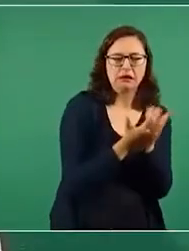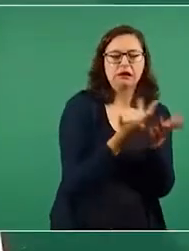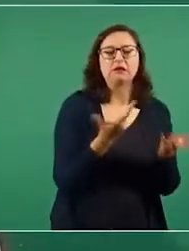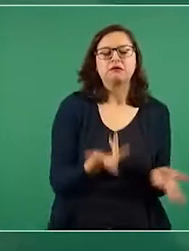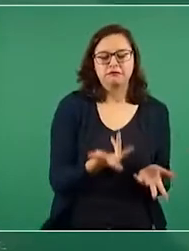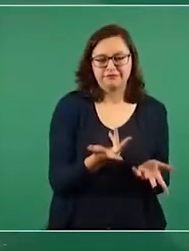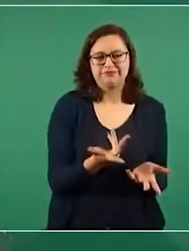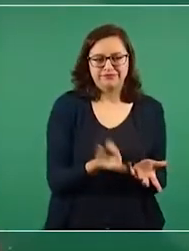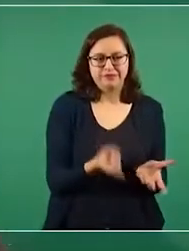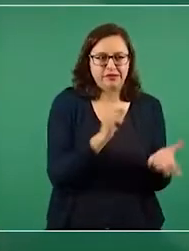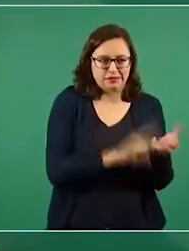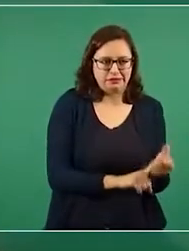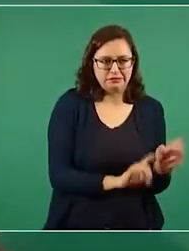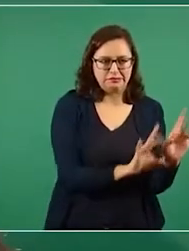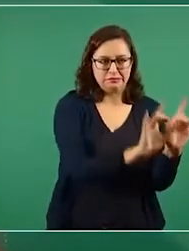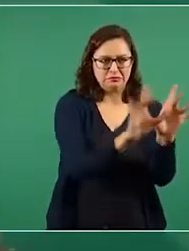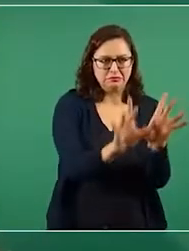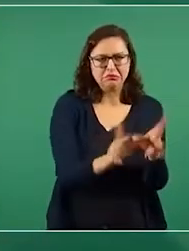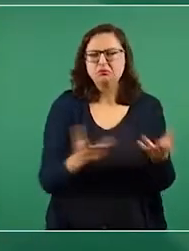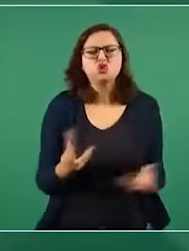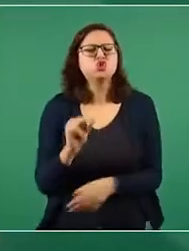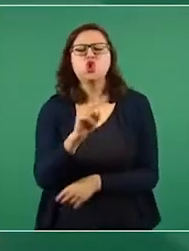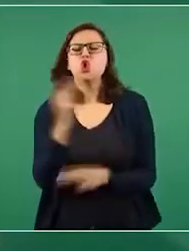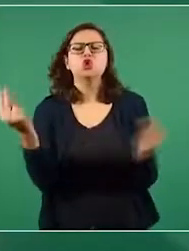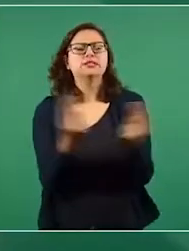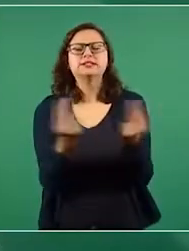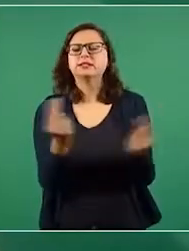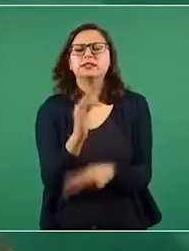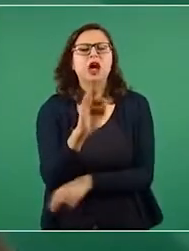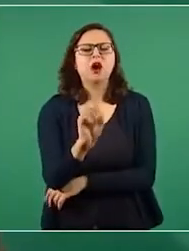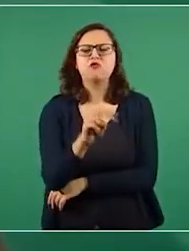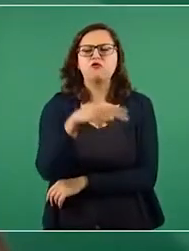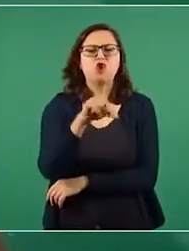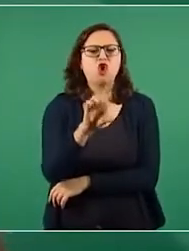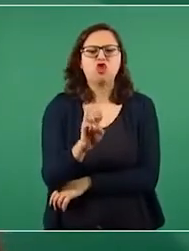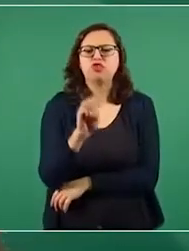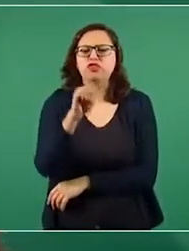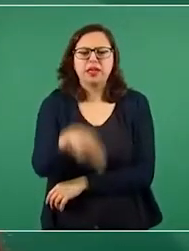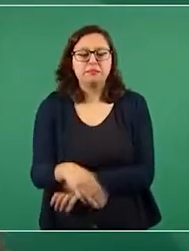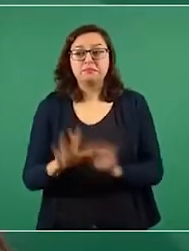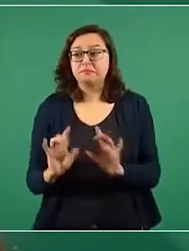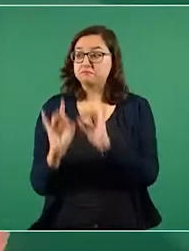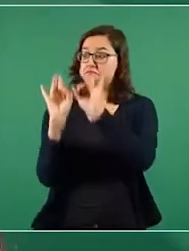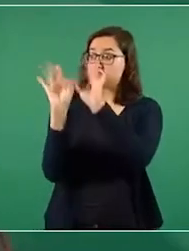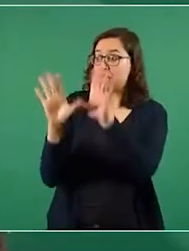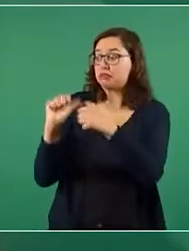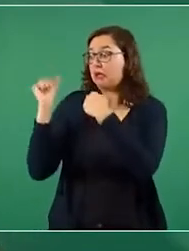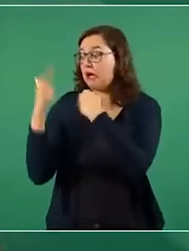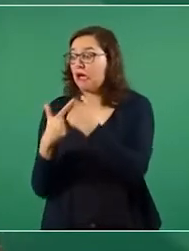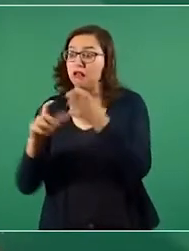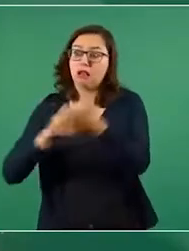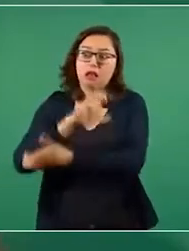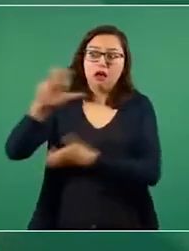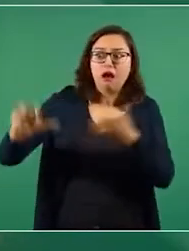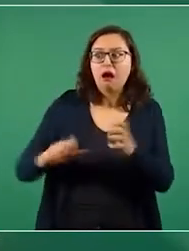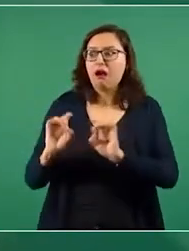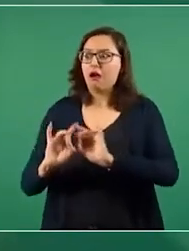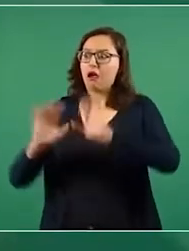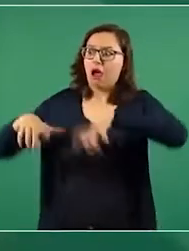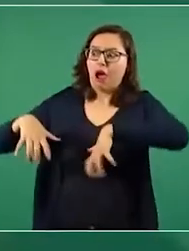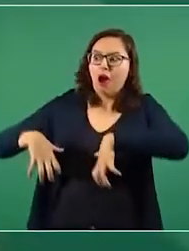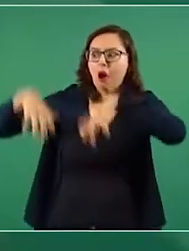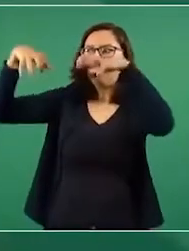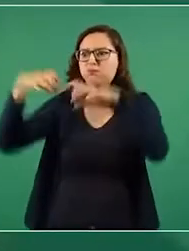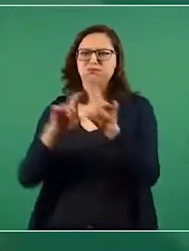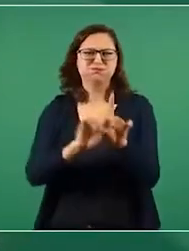atender cualquier emergencia o desastre natural y no hay obras tiradas. Se trabaja para dar atención a las